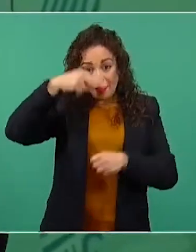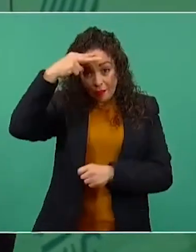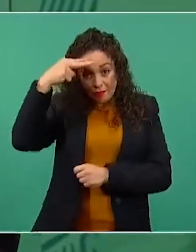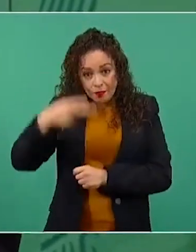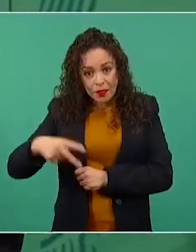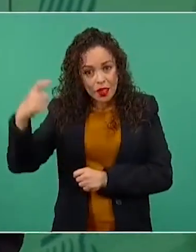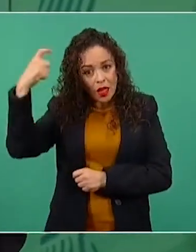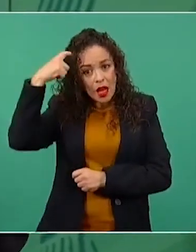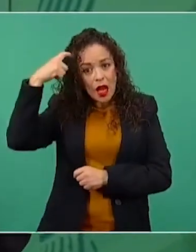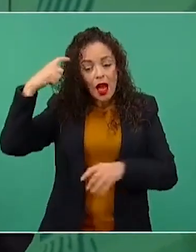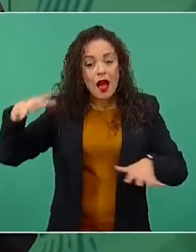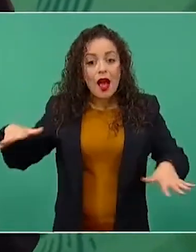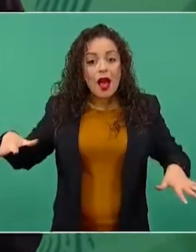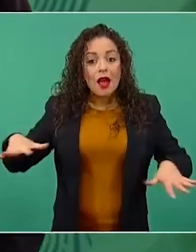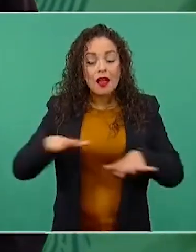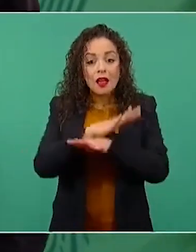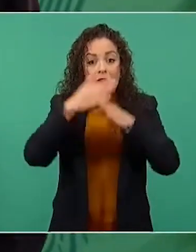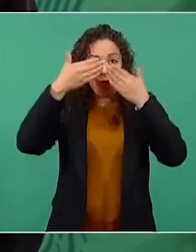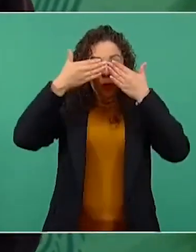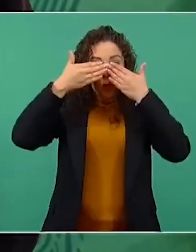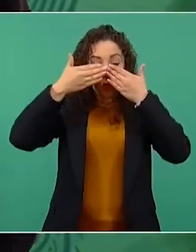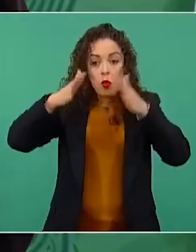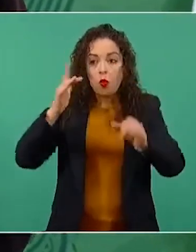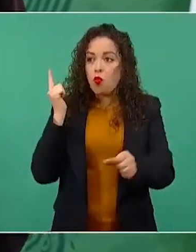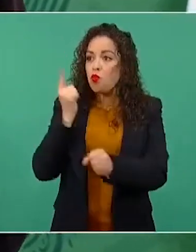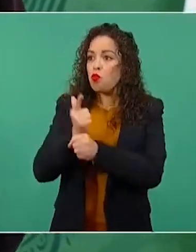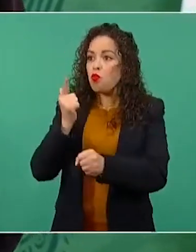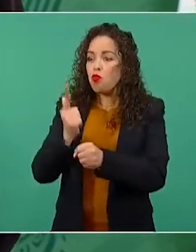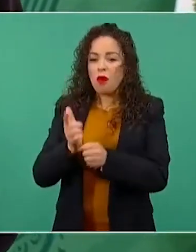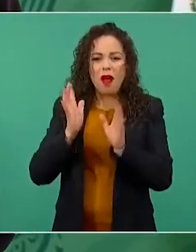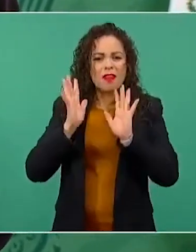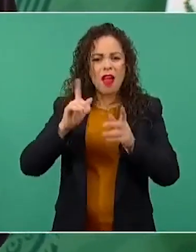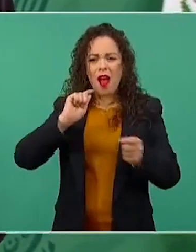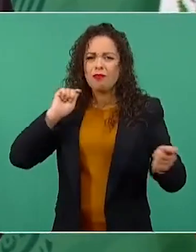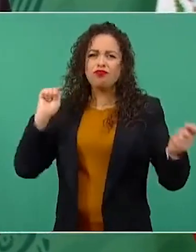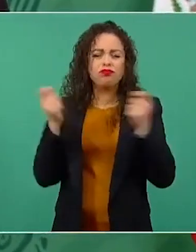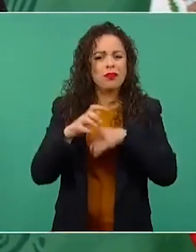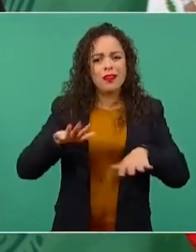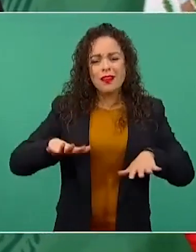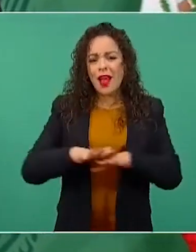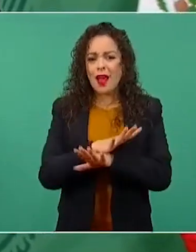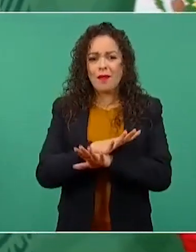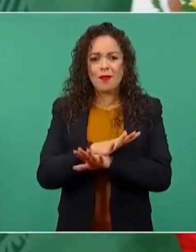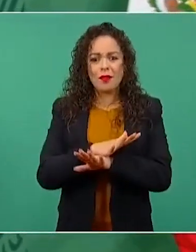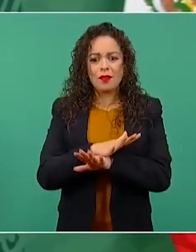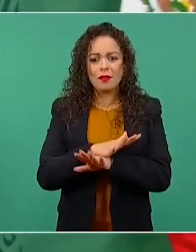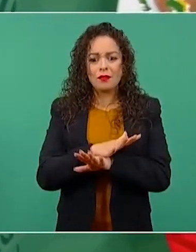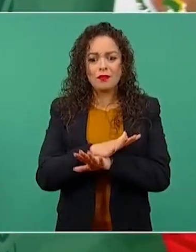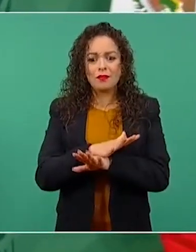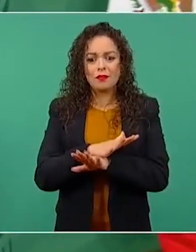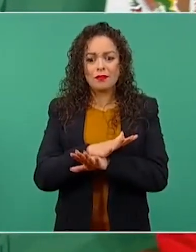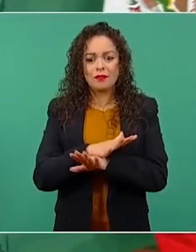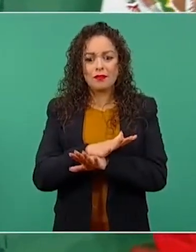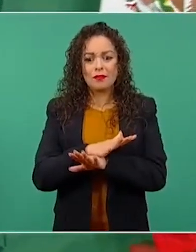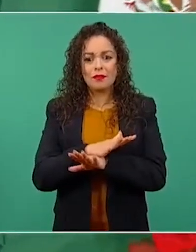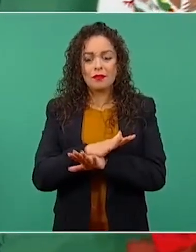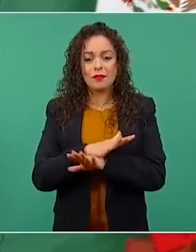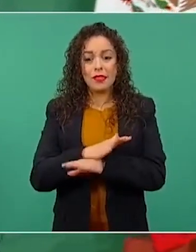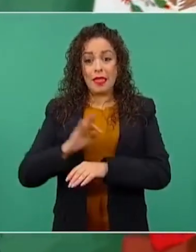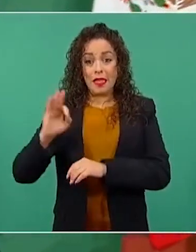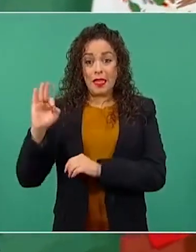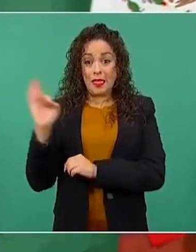Pero si eso se acepta, se internaliza,